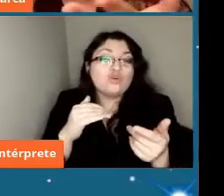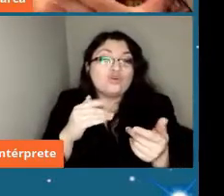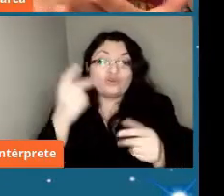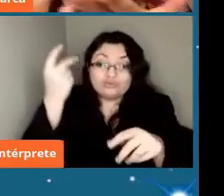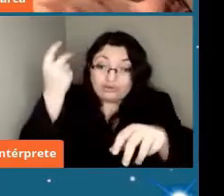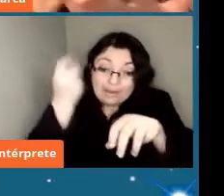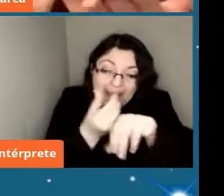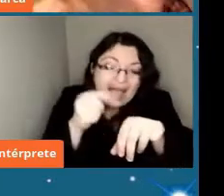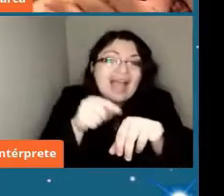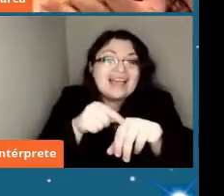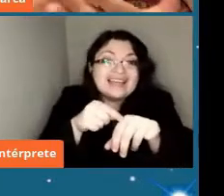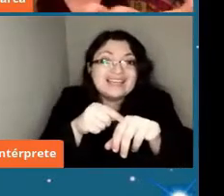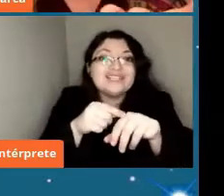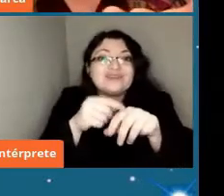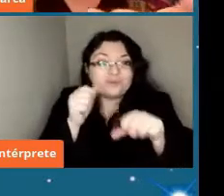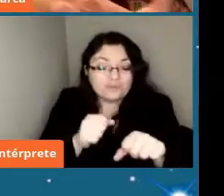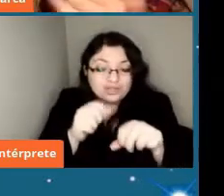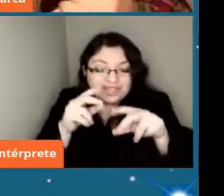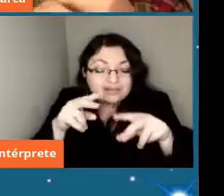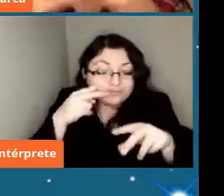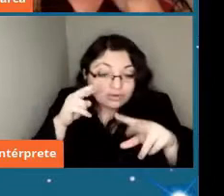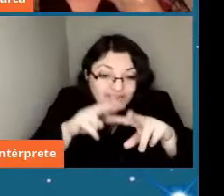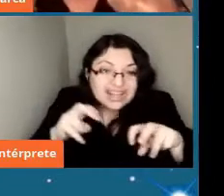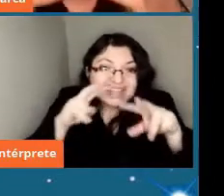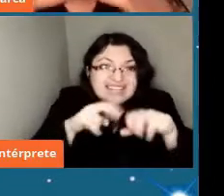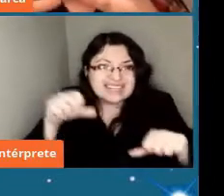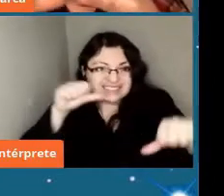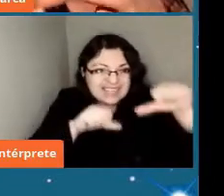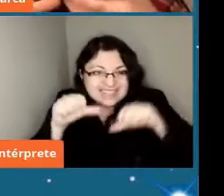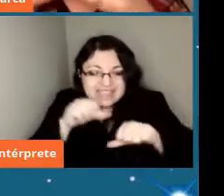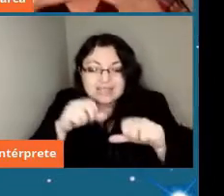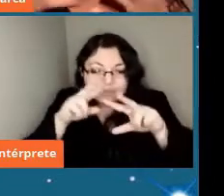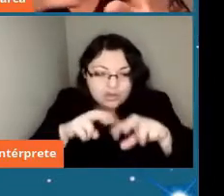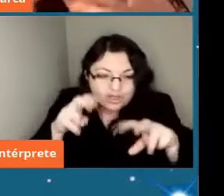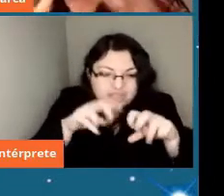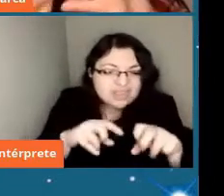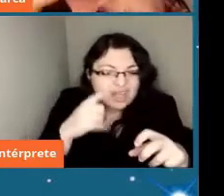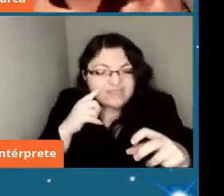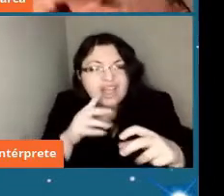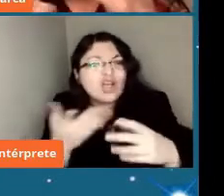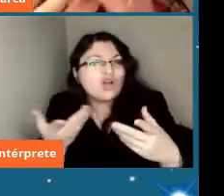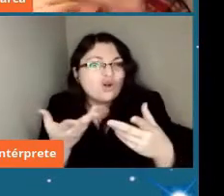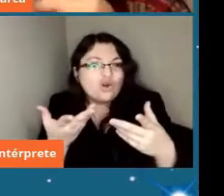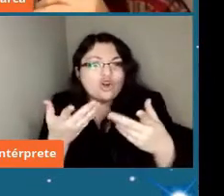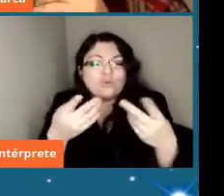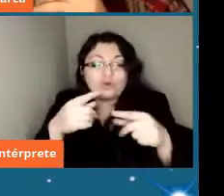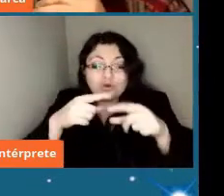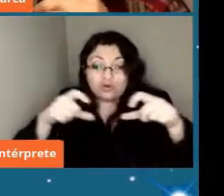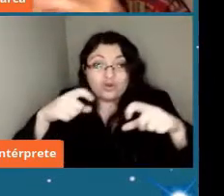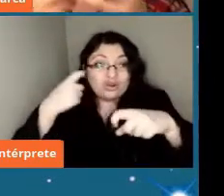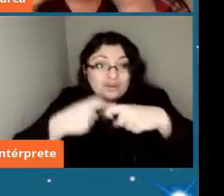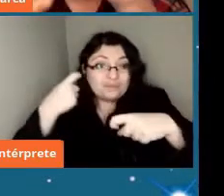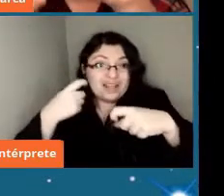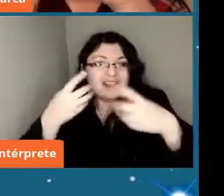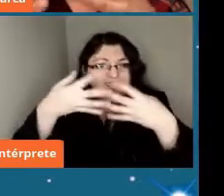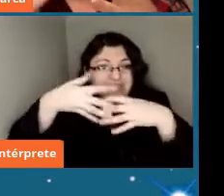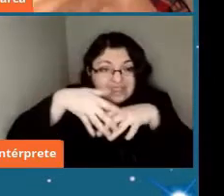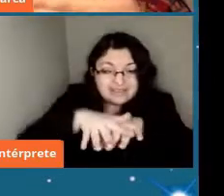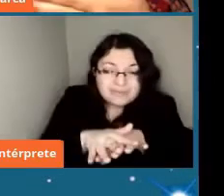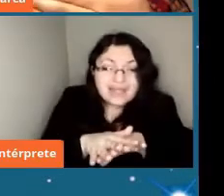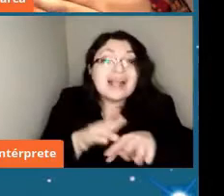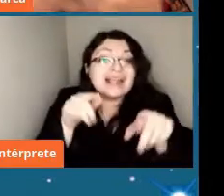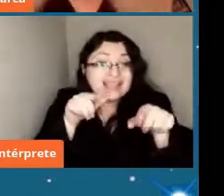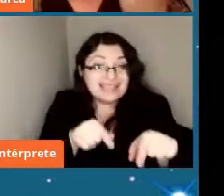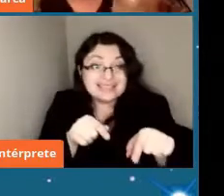tomar análisis químicos analizar su petrología ver cómo se integran los minerales entre ellos y de esa de